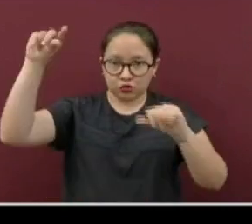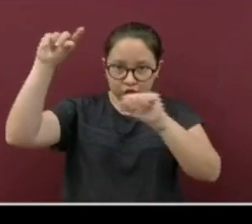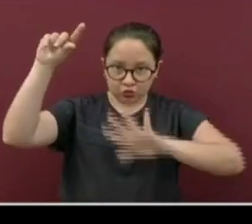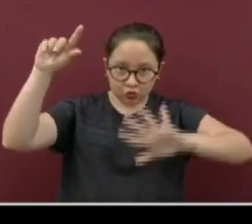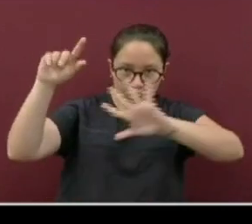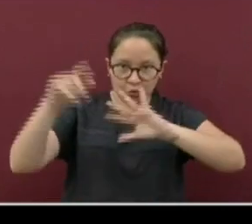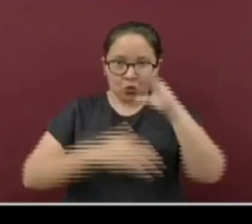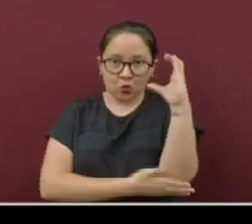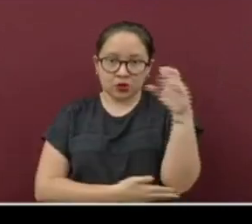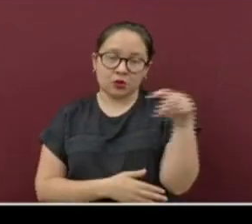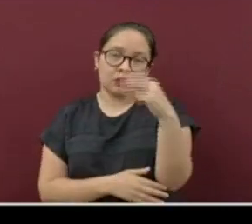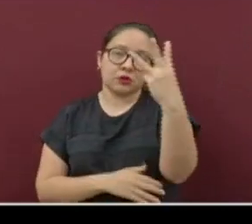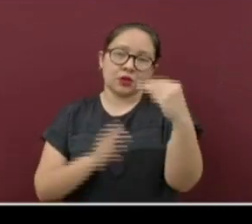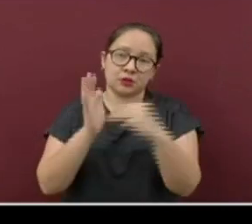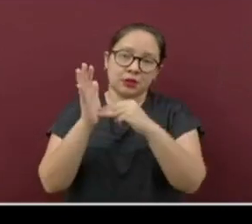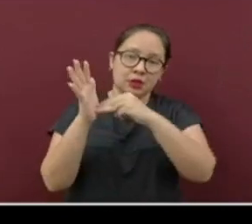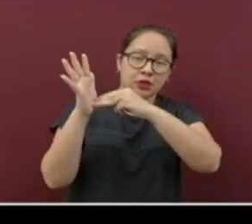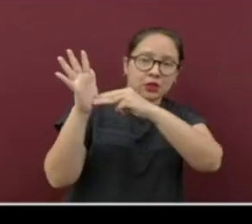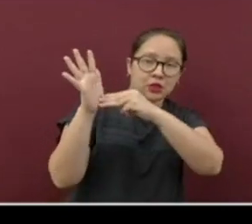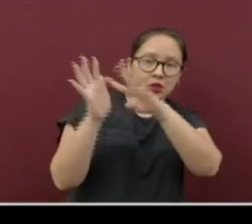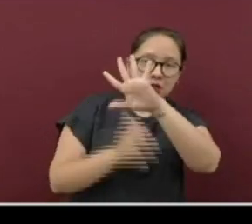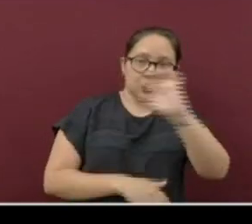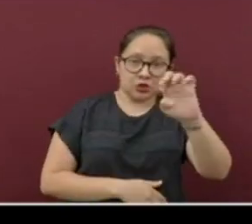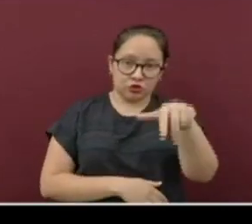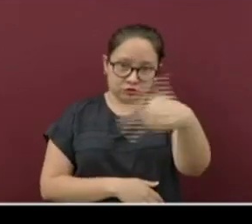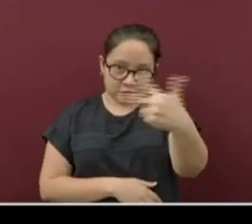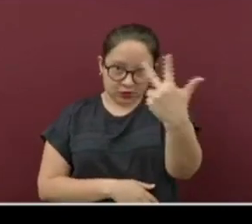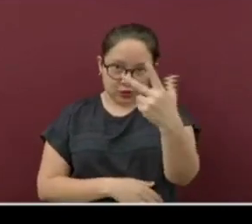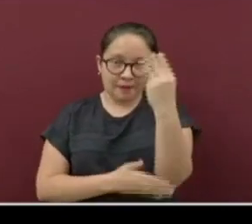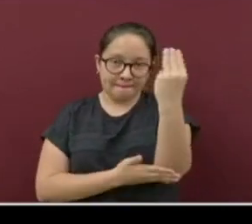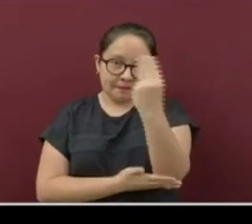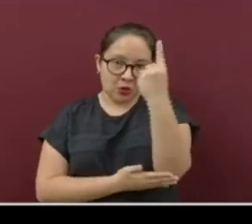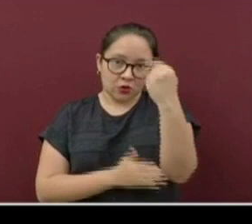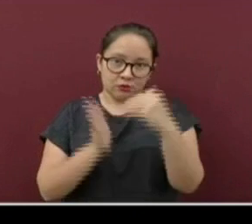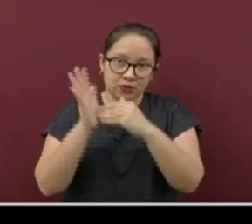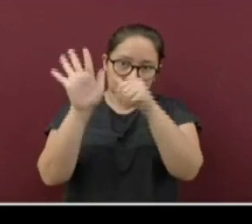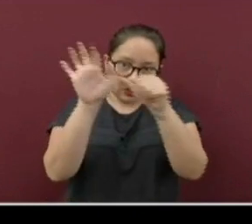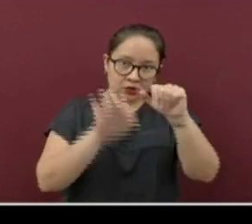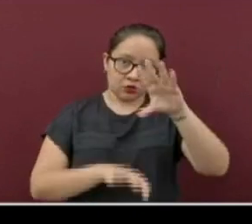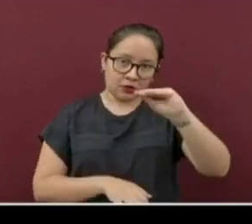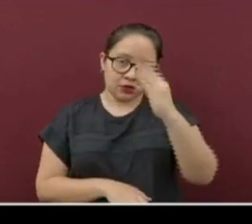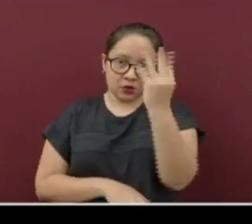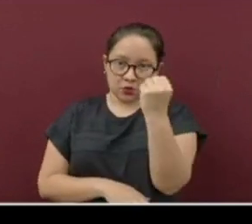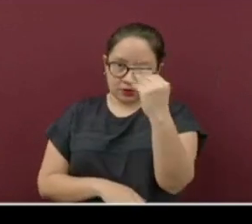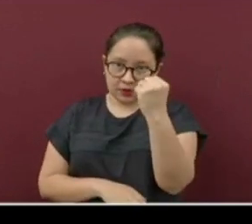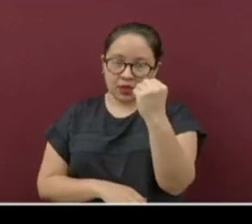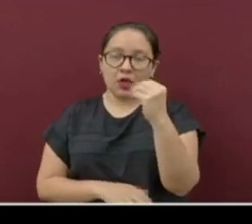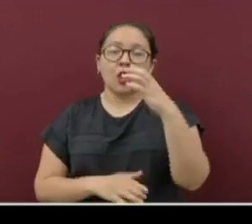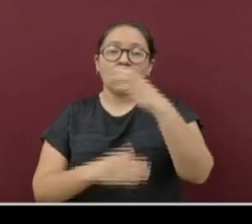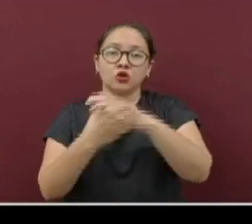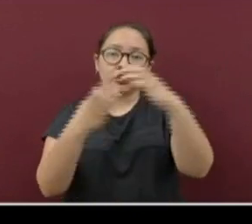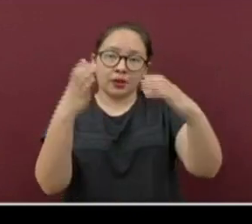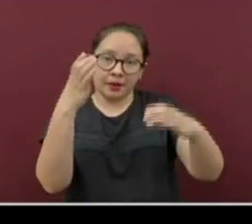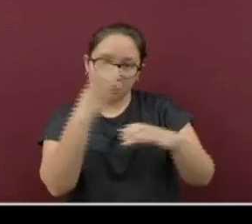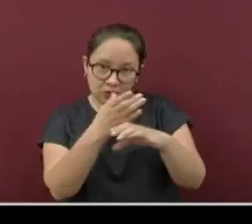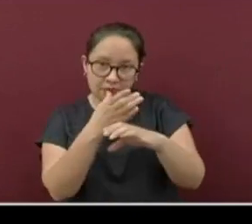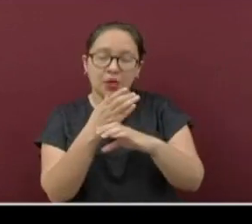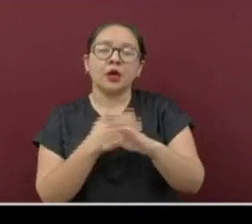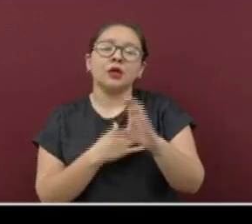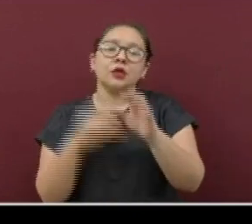3,513 casos. Minatitlán, 1,699. Cosamaloapan,